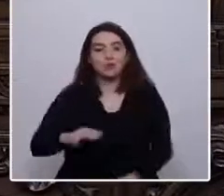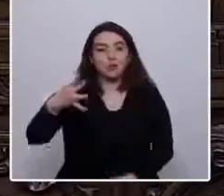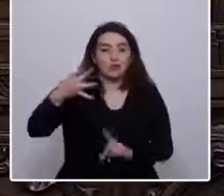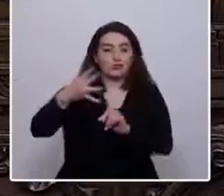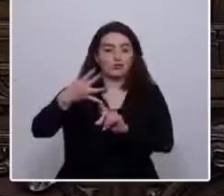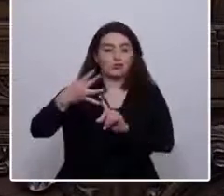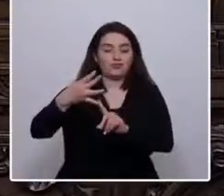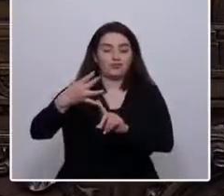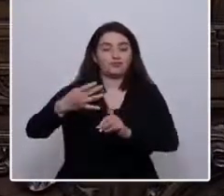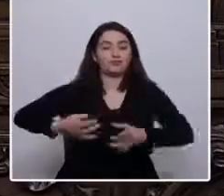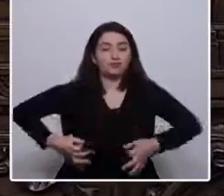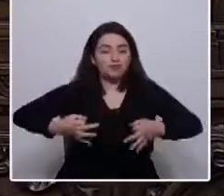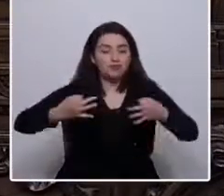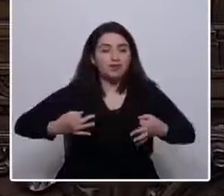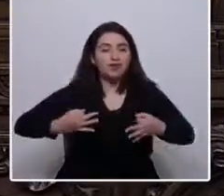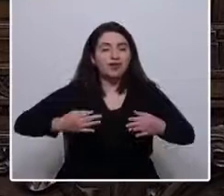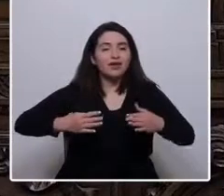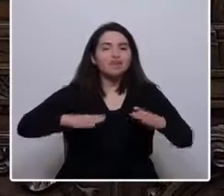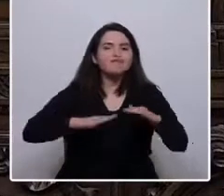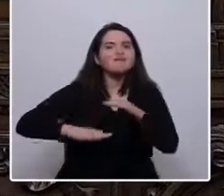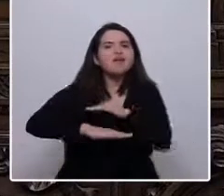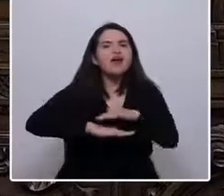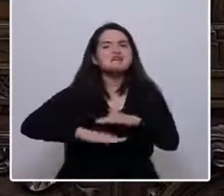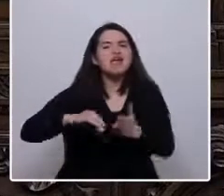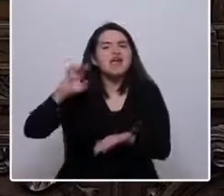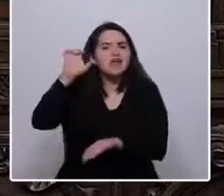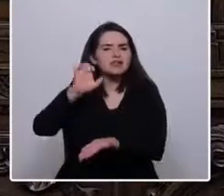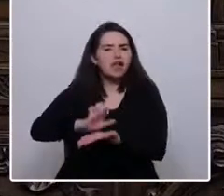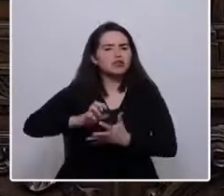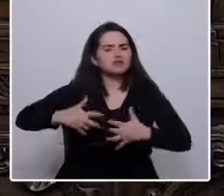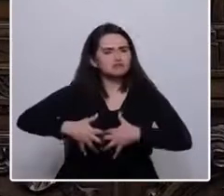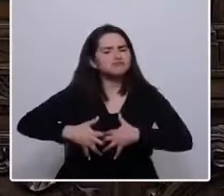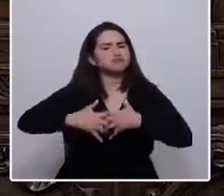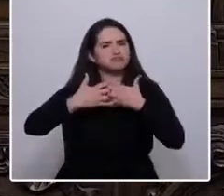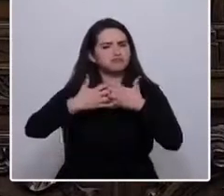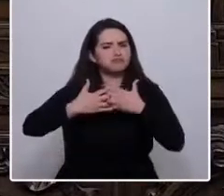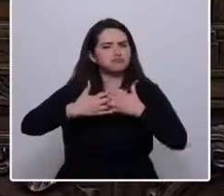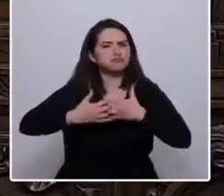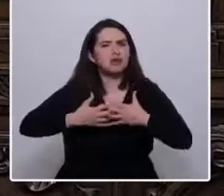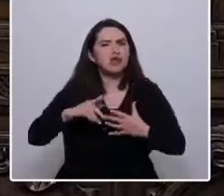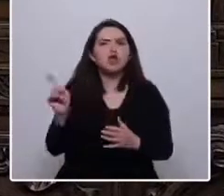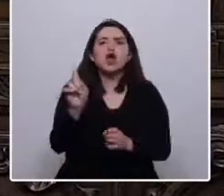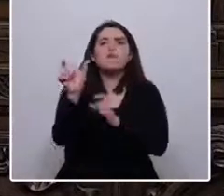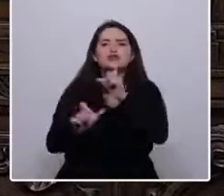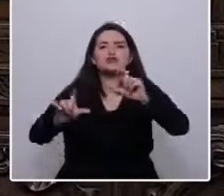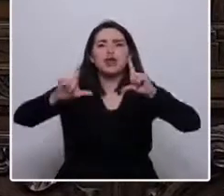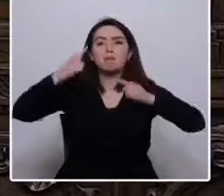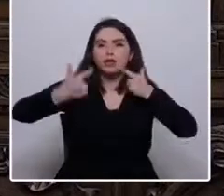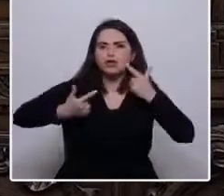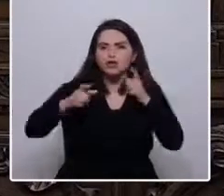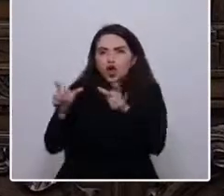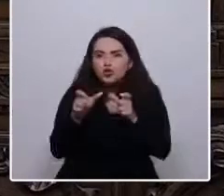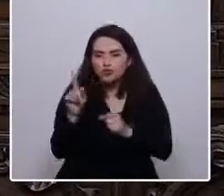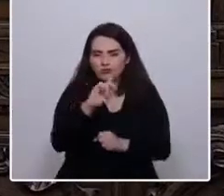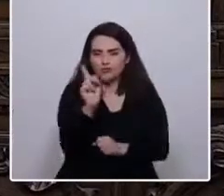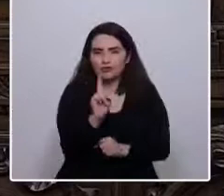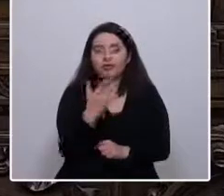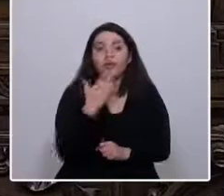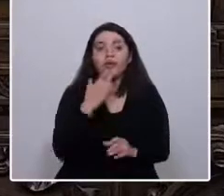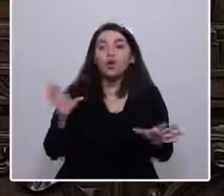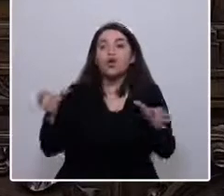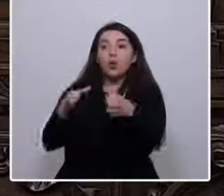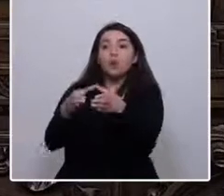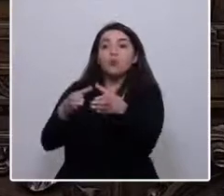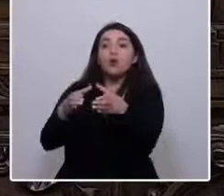establecer las bases para un Estado más fuerte y eficiente, que no esté capturado por operadores políticos, pero también un sector privado fuerte,